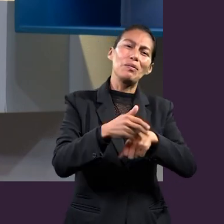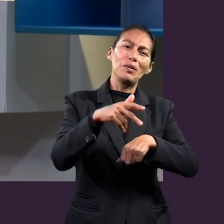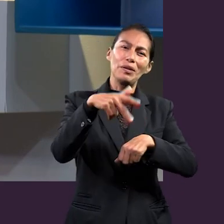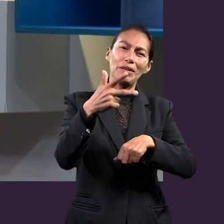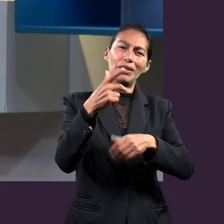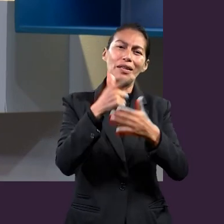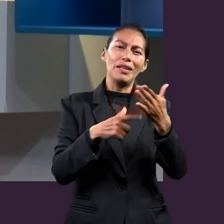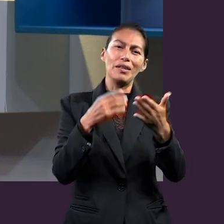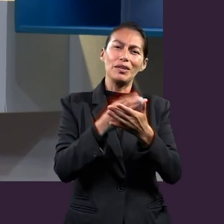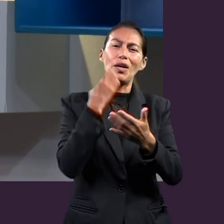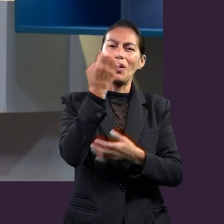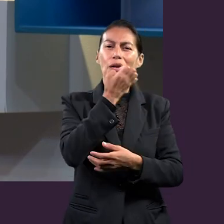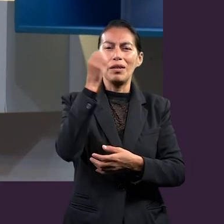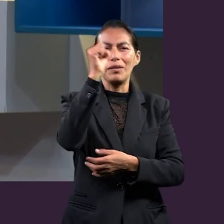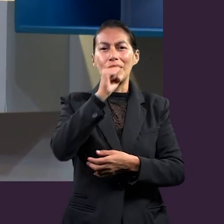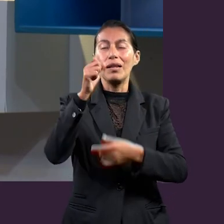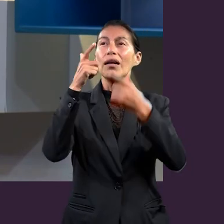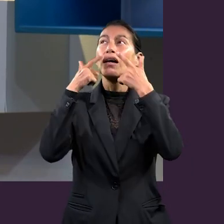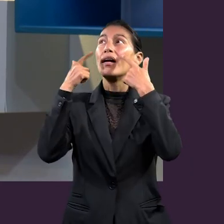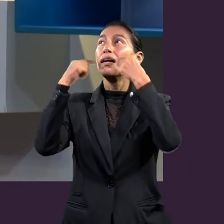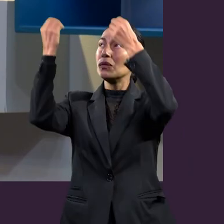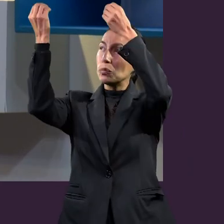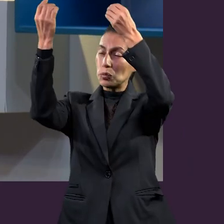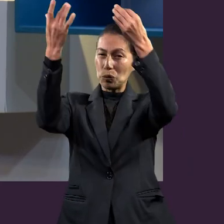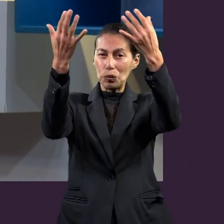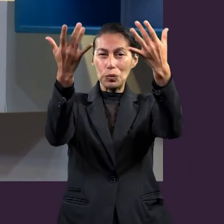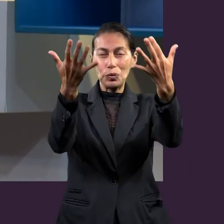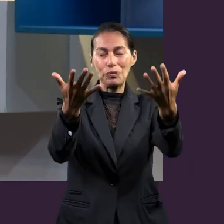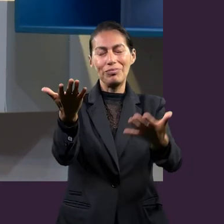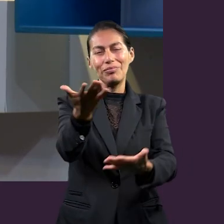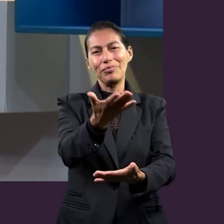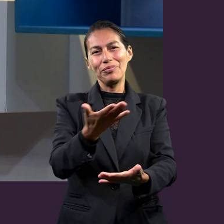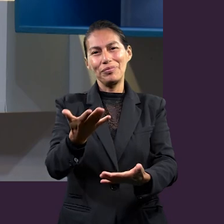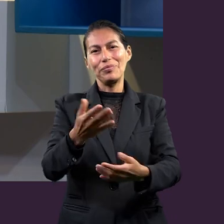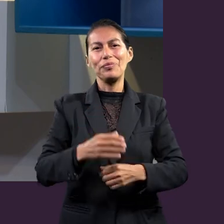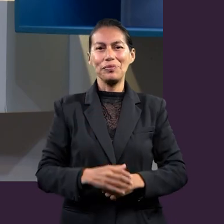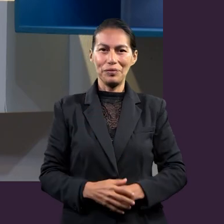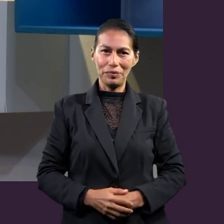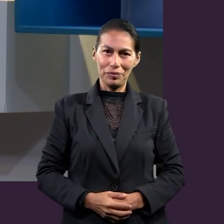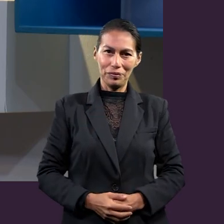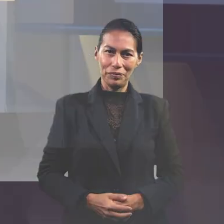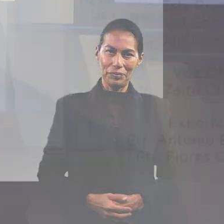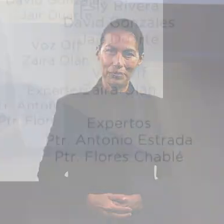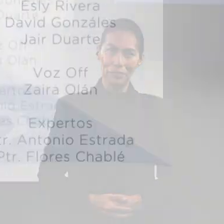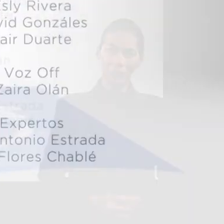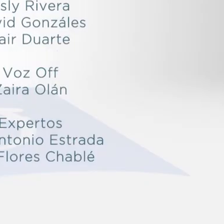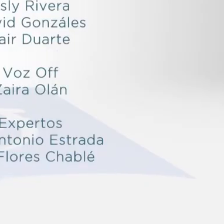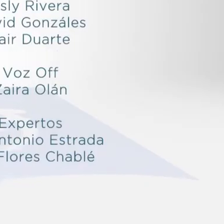lección número 13 de nuestra Escuela Sabática. Deseamos que la gracia del Señor sea con todos ustedes.